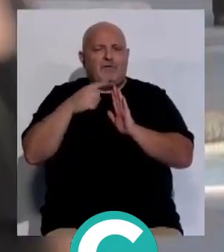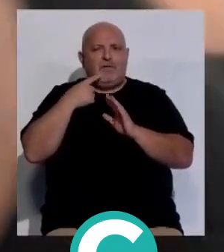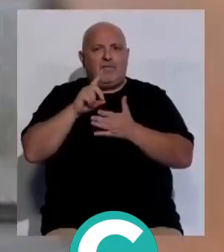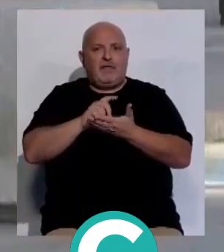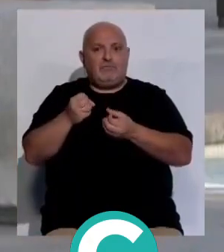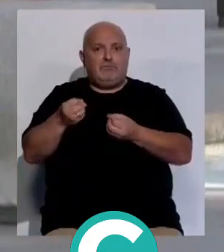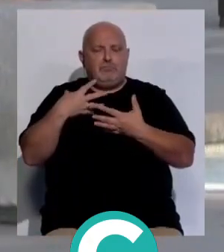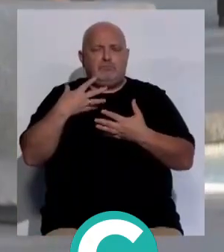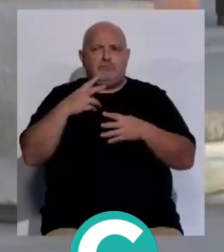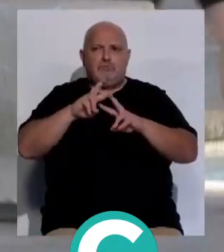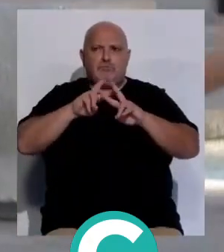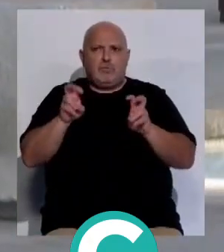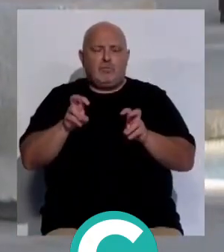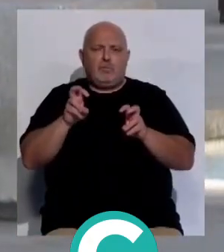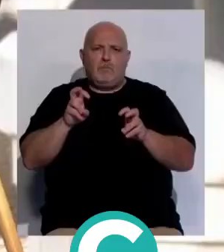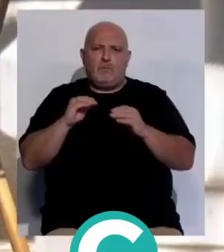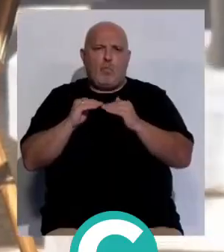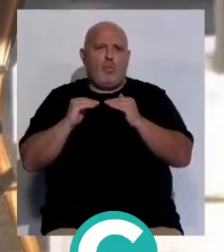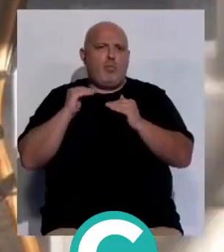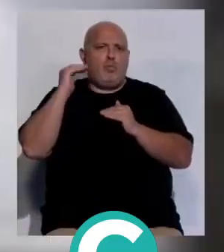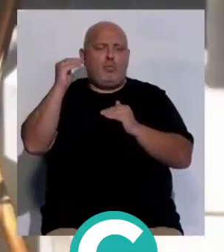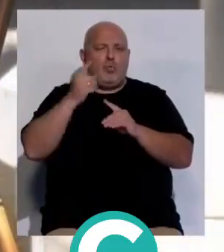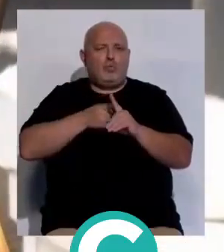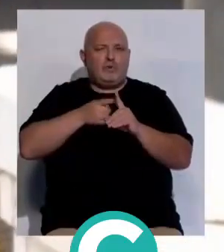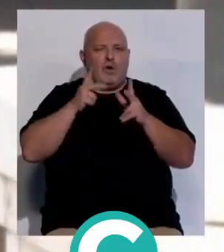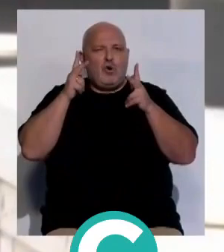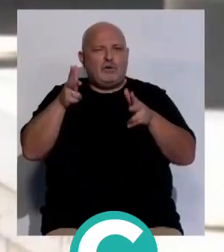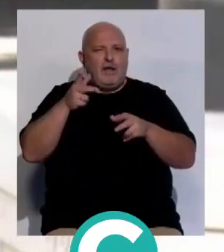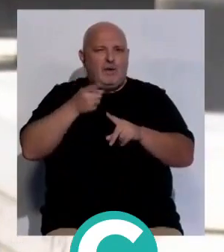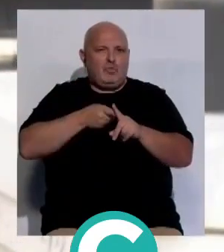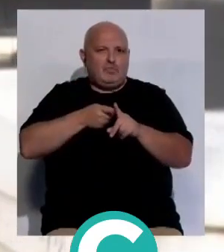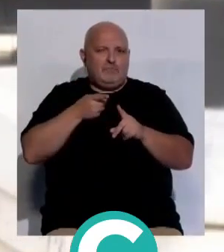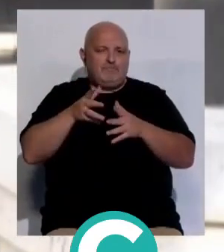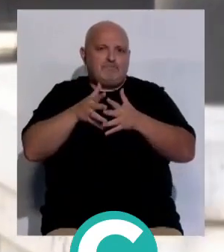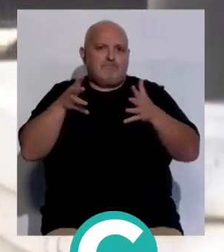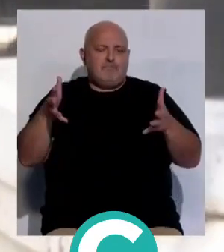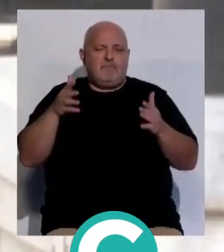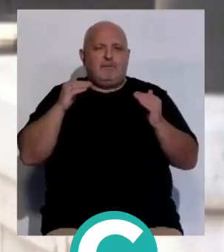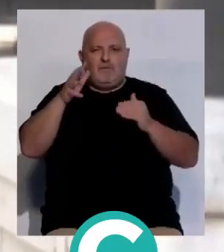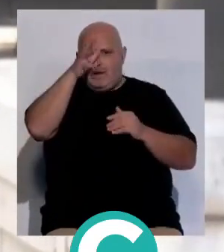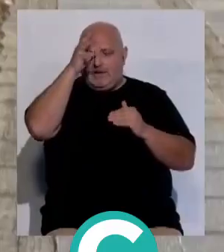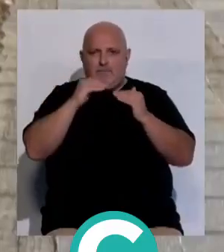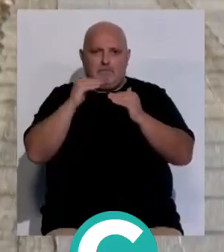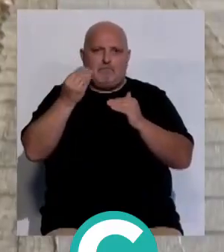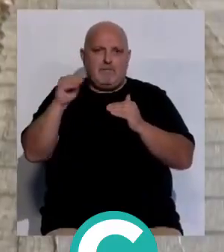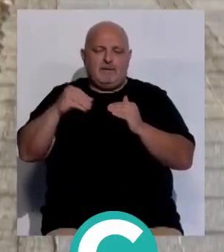hasta el momento marcan una tendencia al alza de la ocupación que podría consolidarse en temporada alta.